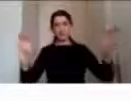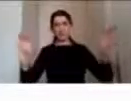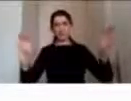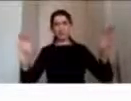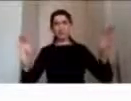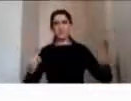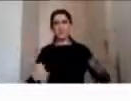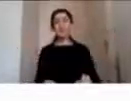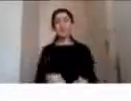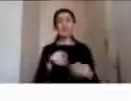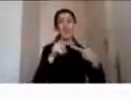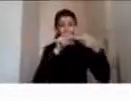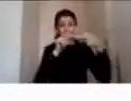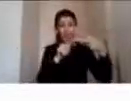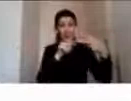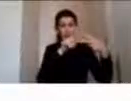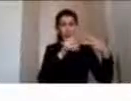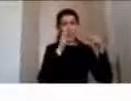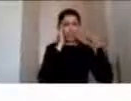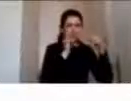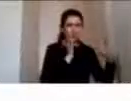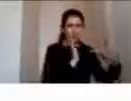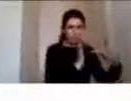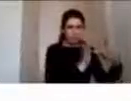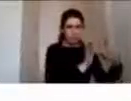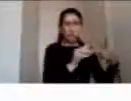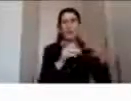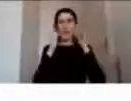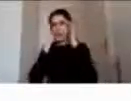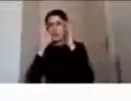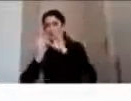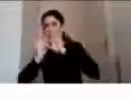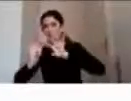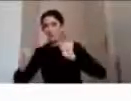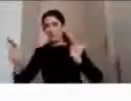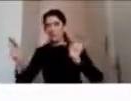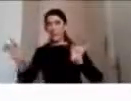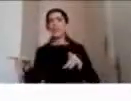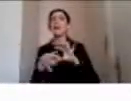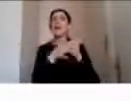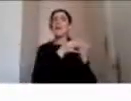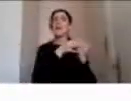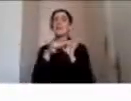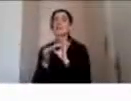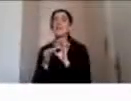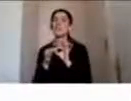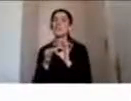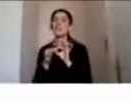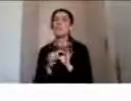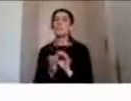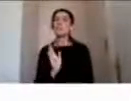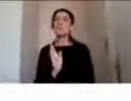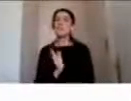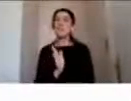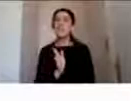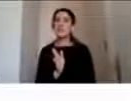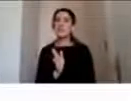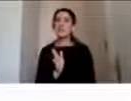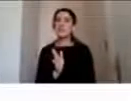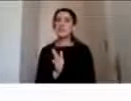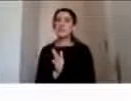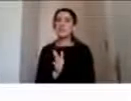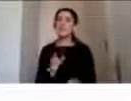sostenida y la atención dividida mantienen esa relación que les mencionaba anteriormente respecto a severidad y